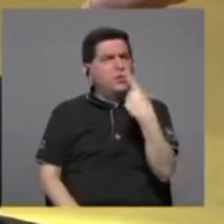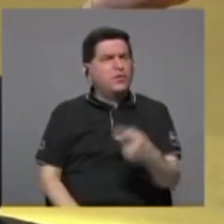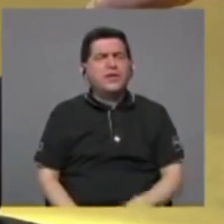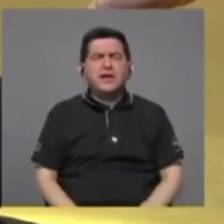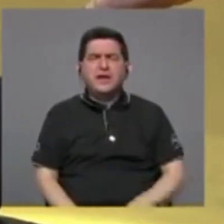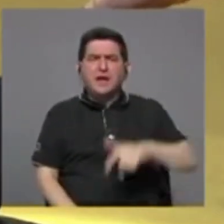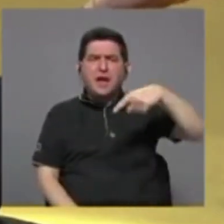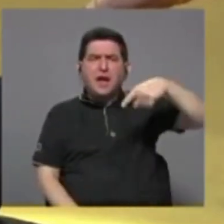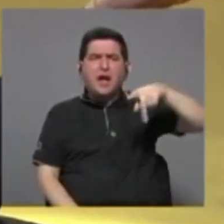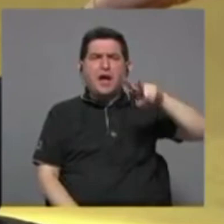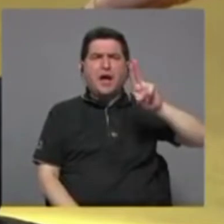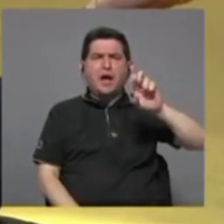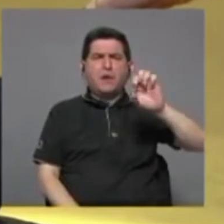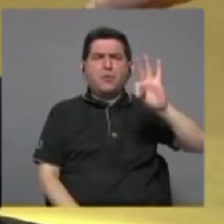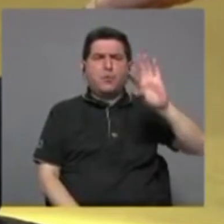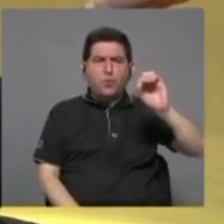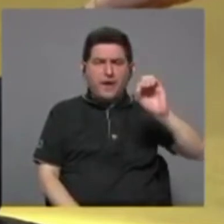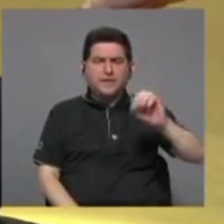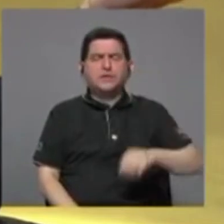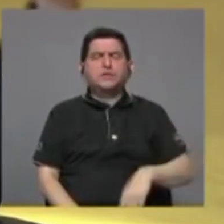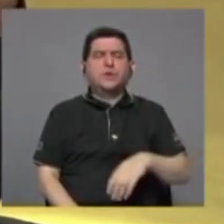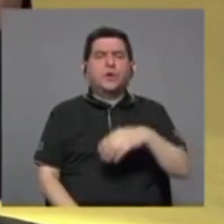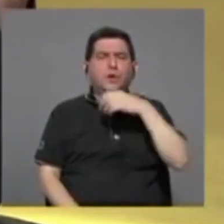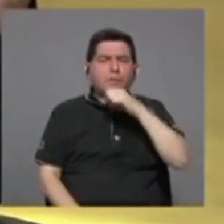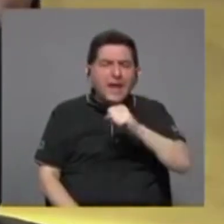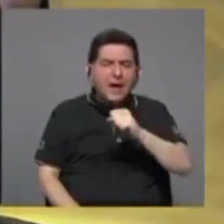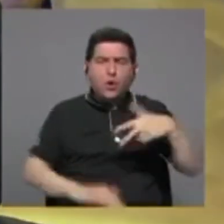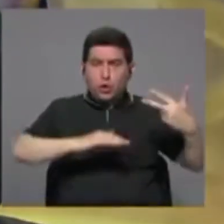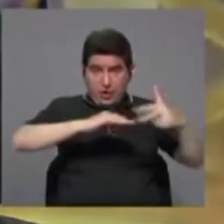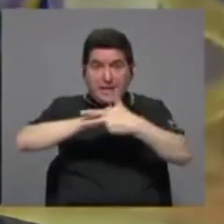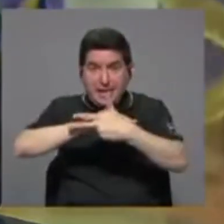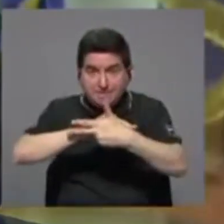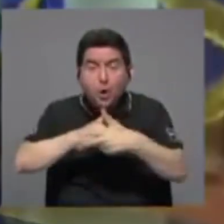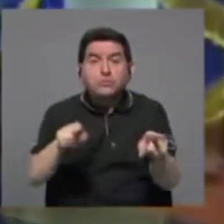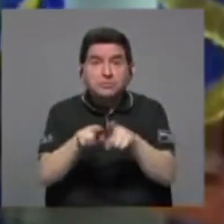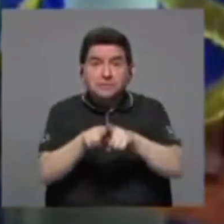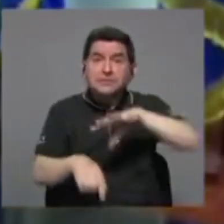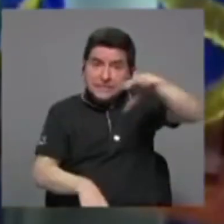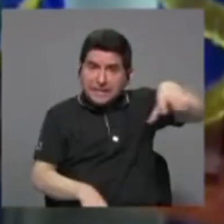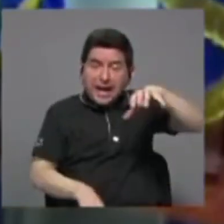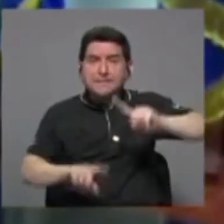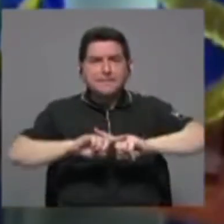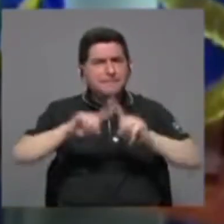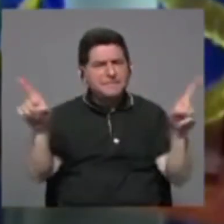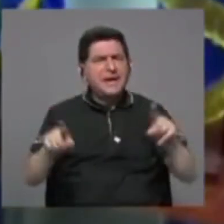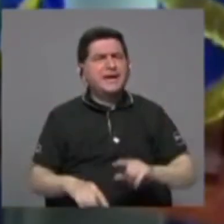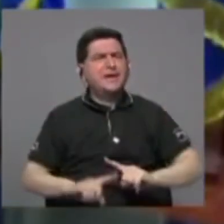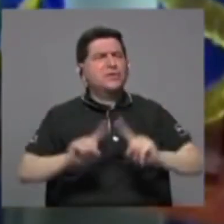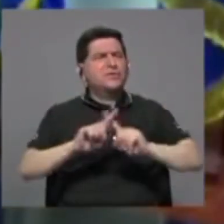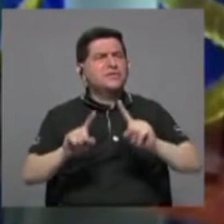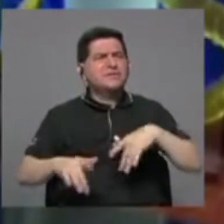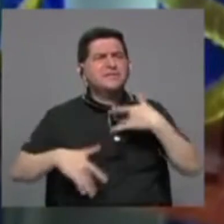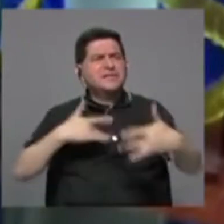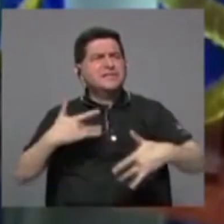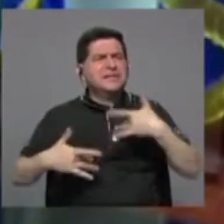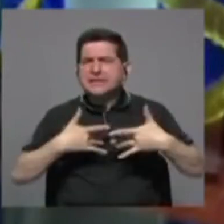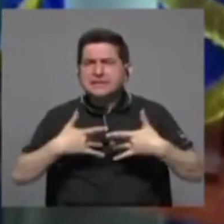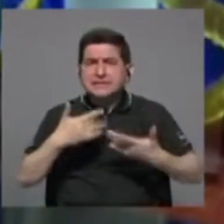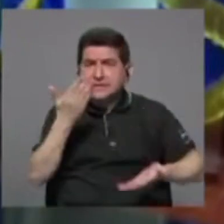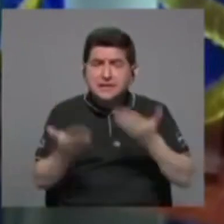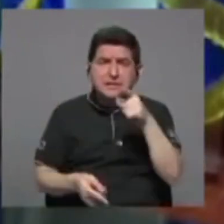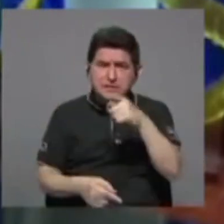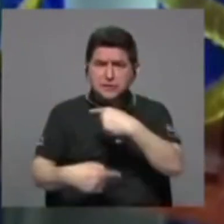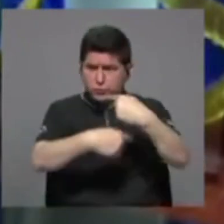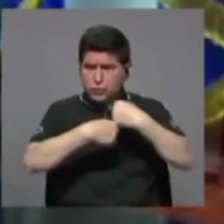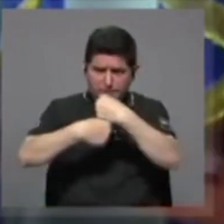de Limón es Caribe también. Bueno, sí, pero me parece que hay otro sentido, y por favor,